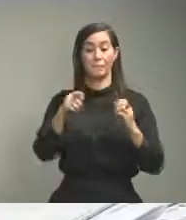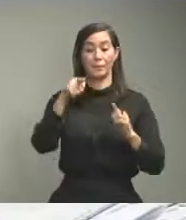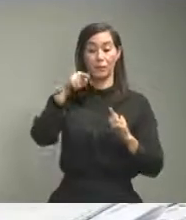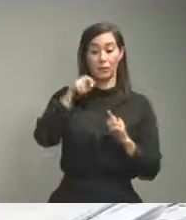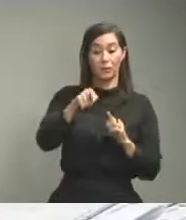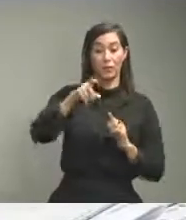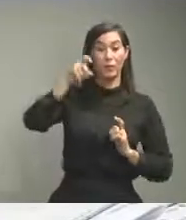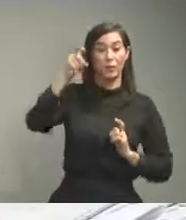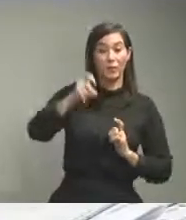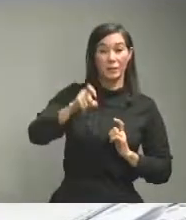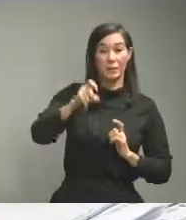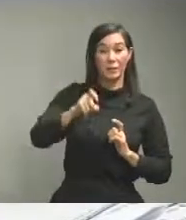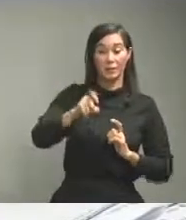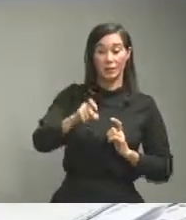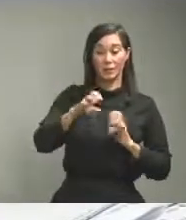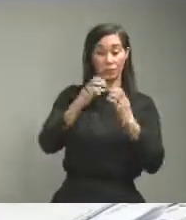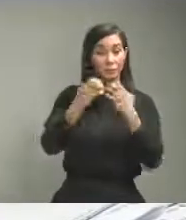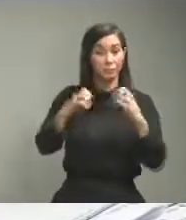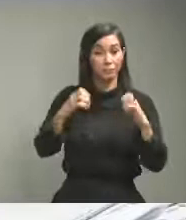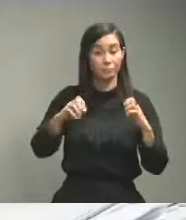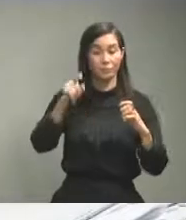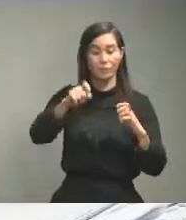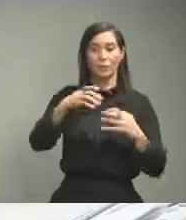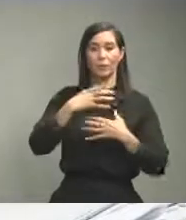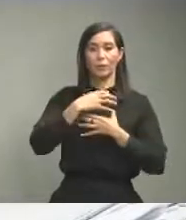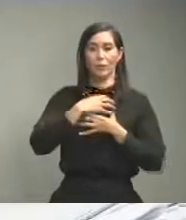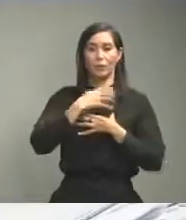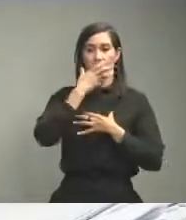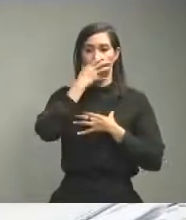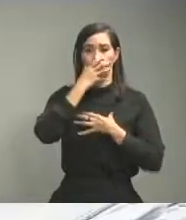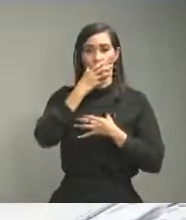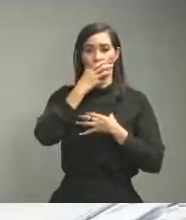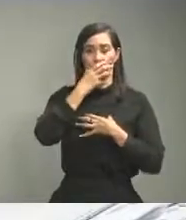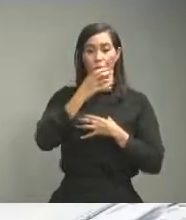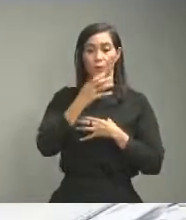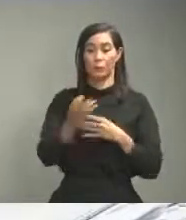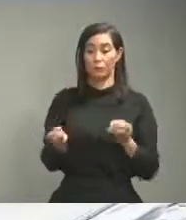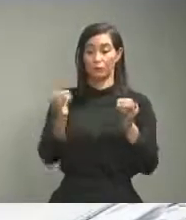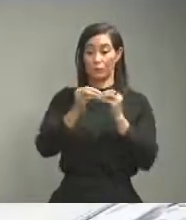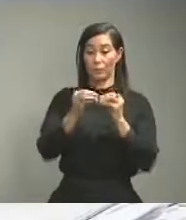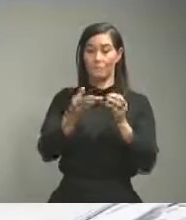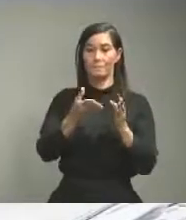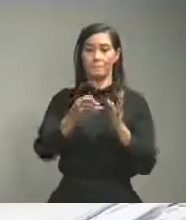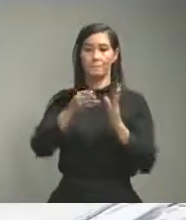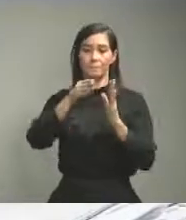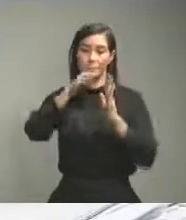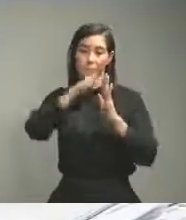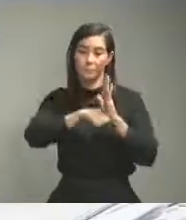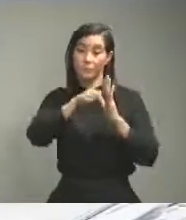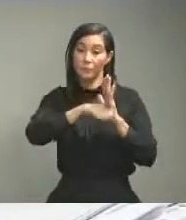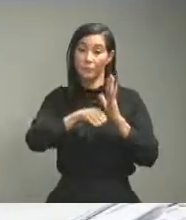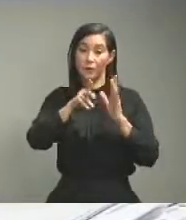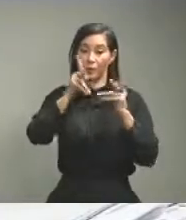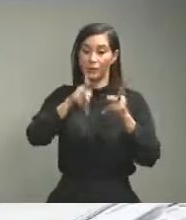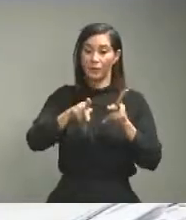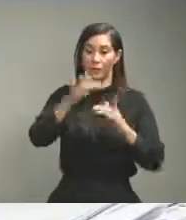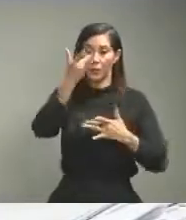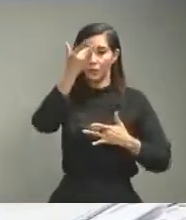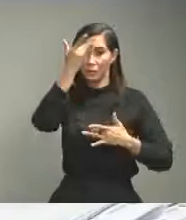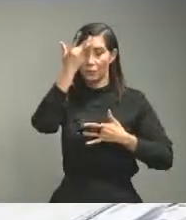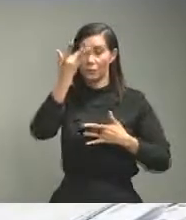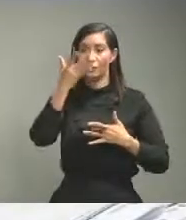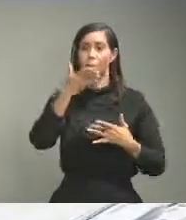a requerir los respiradores que usted reclama cuanto menos personas estén entrando en UCI